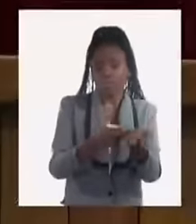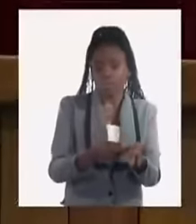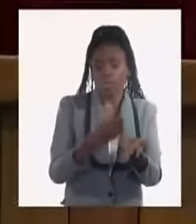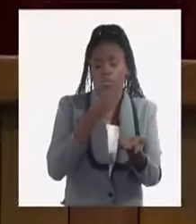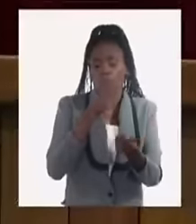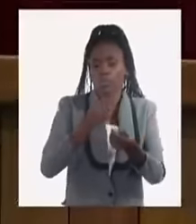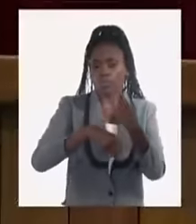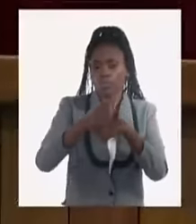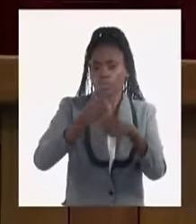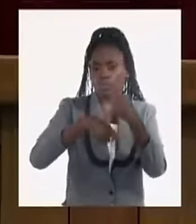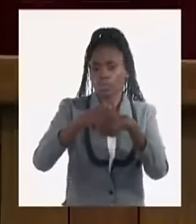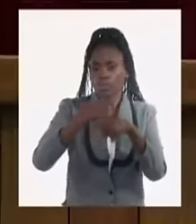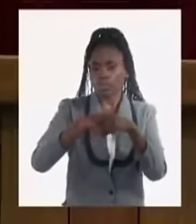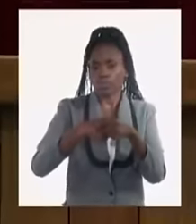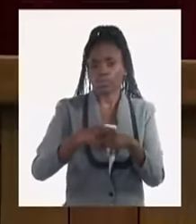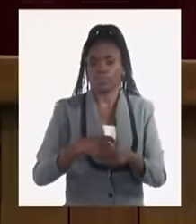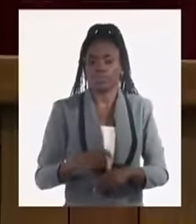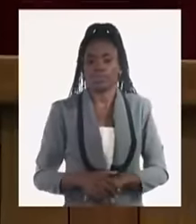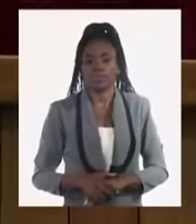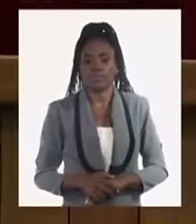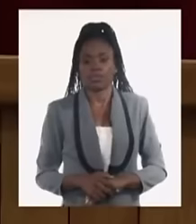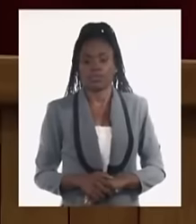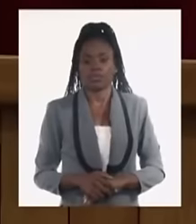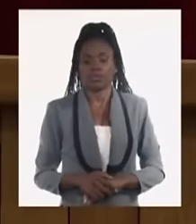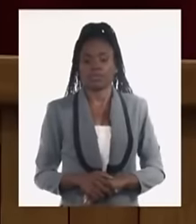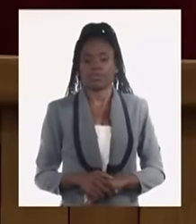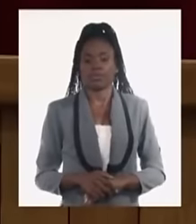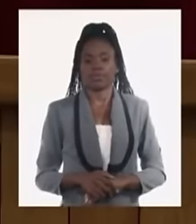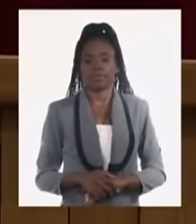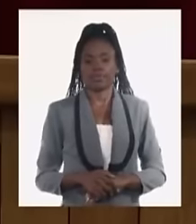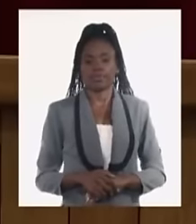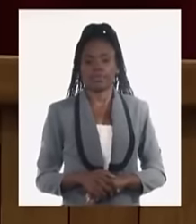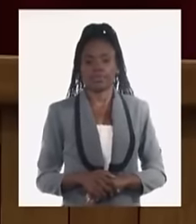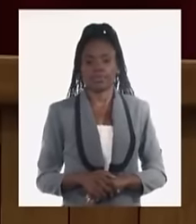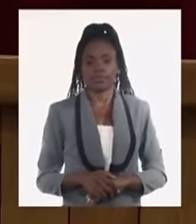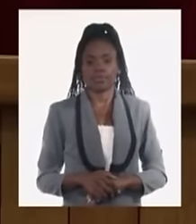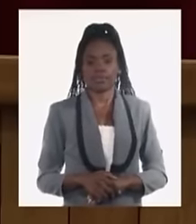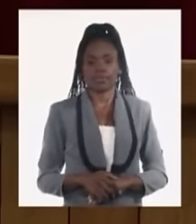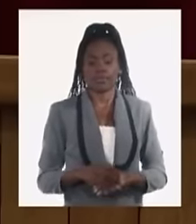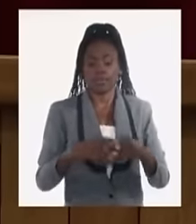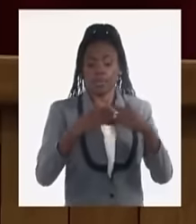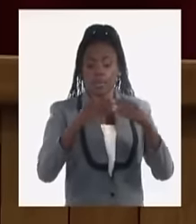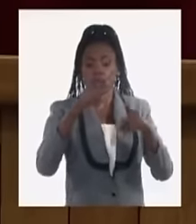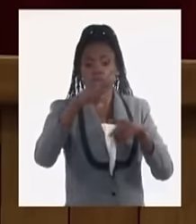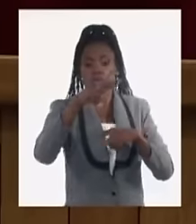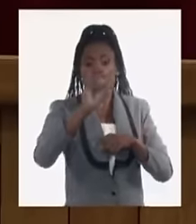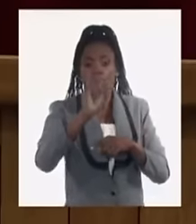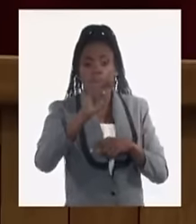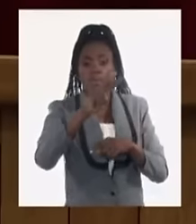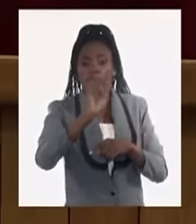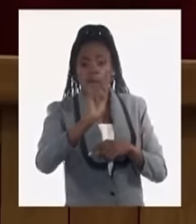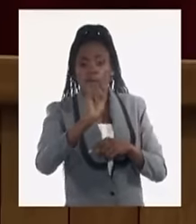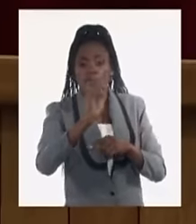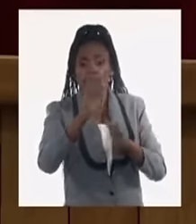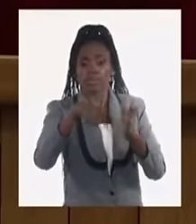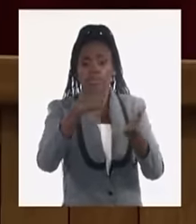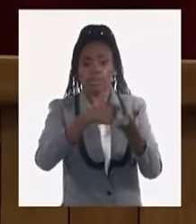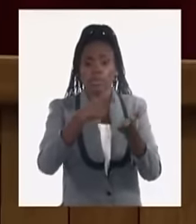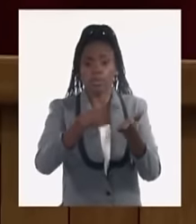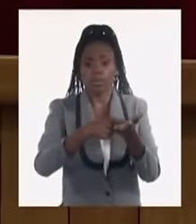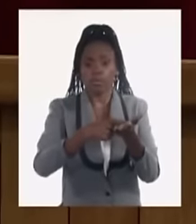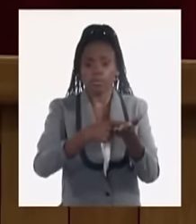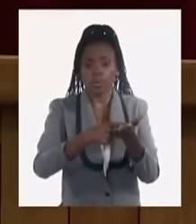la adquisición de mercancías y la materialización de nuevos negocios, priorizando a esos